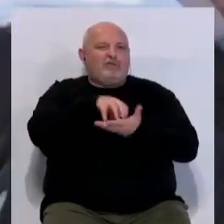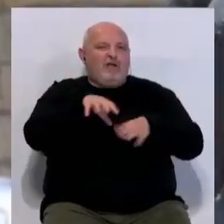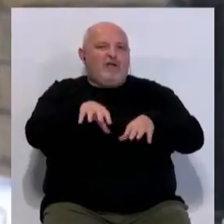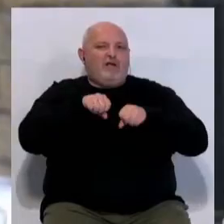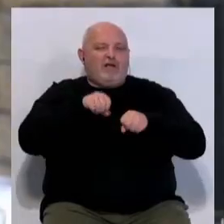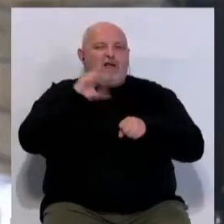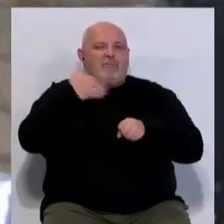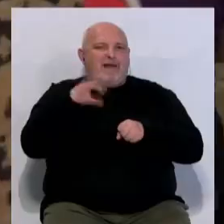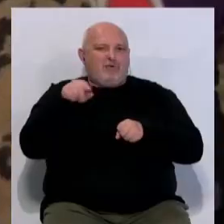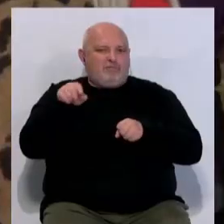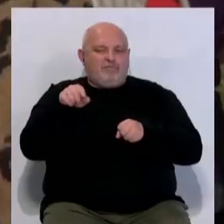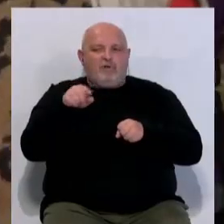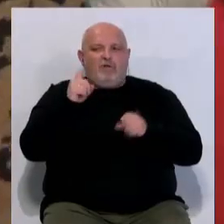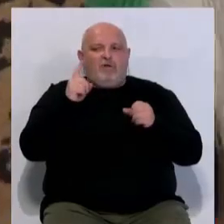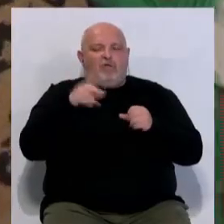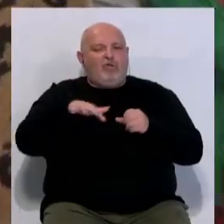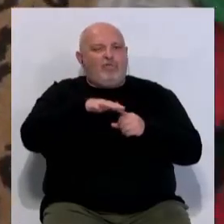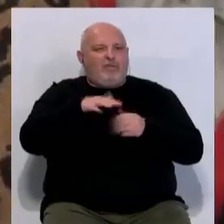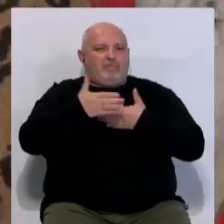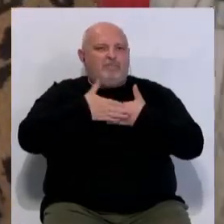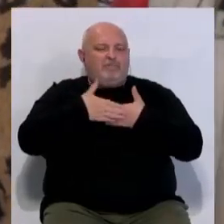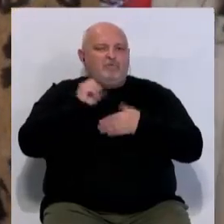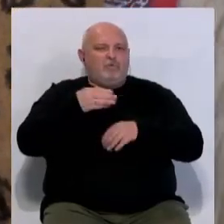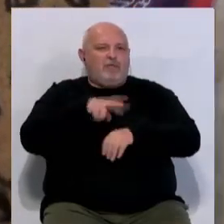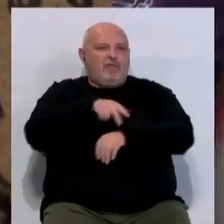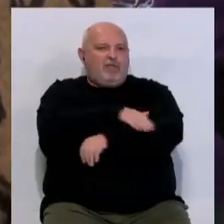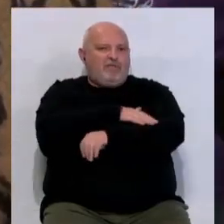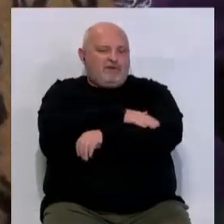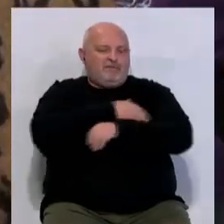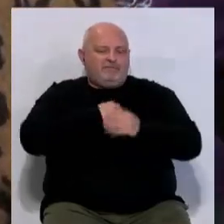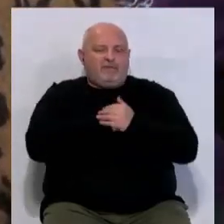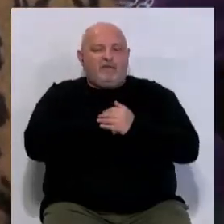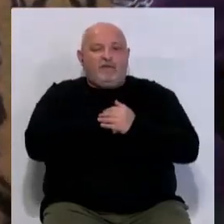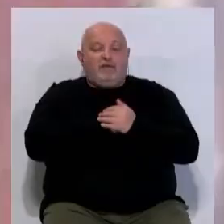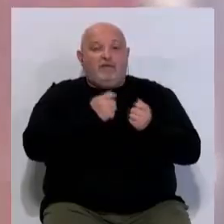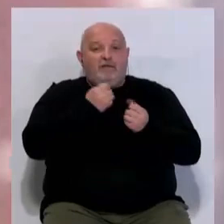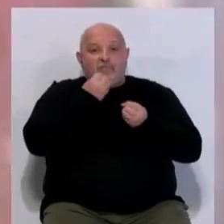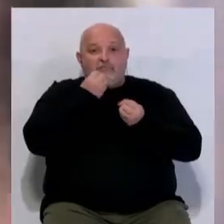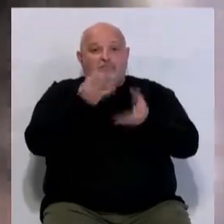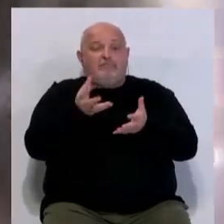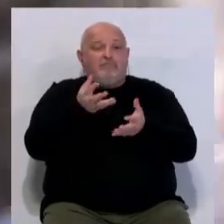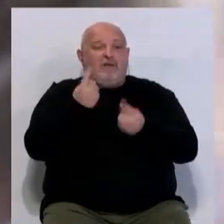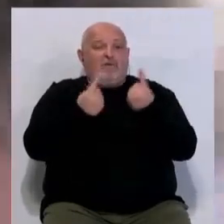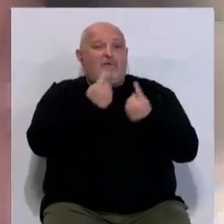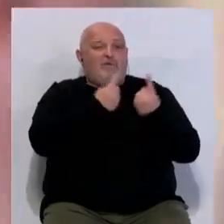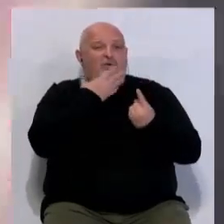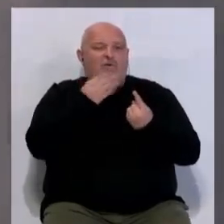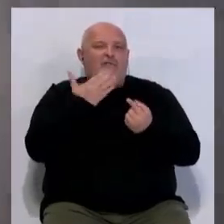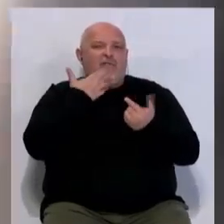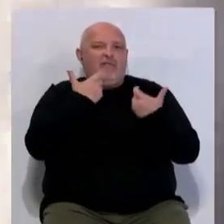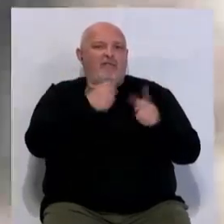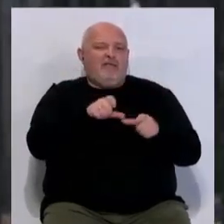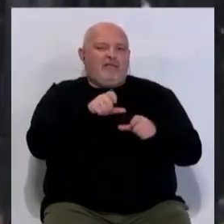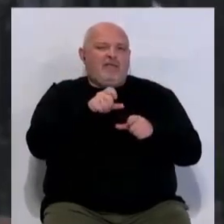acogida de Campano en una concentración a las puertas de la subdelegación del gobierno. Según han trasladado un gran número de estos jóvenes con edades